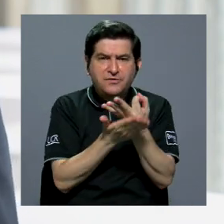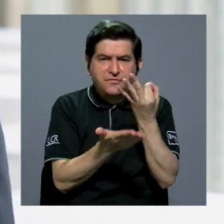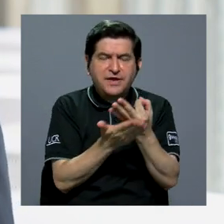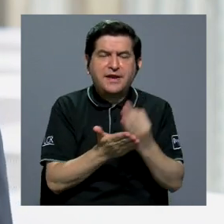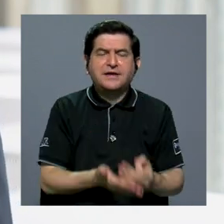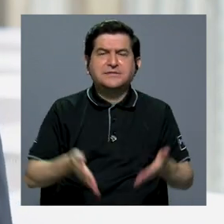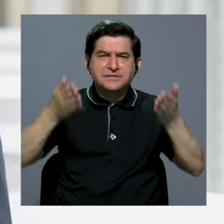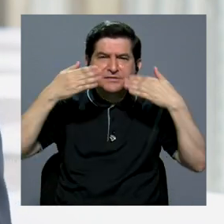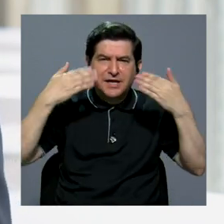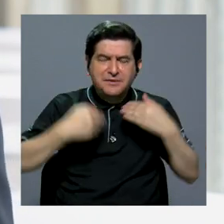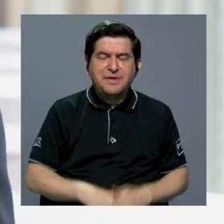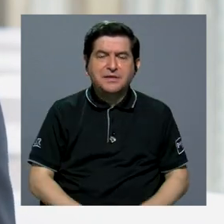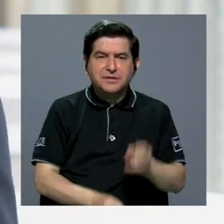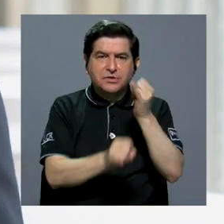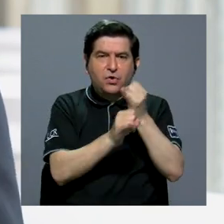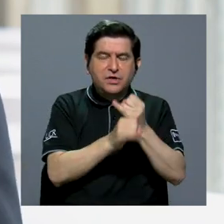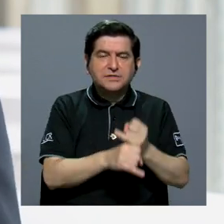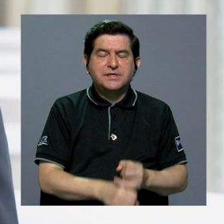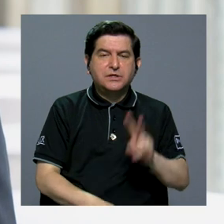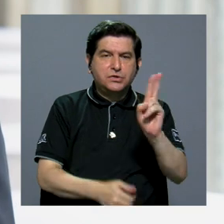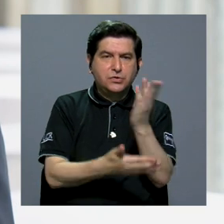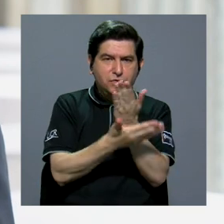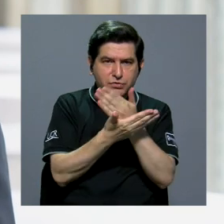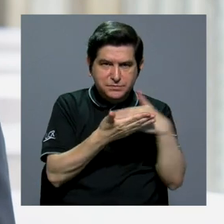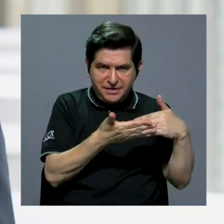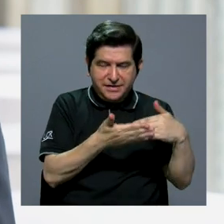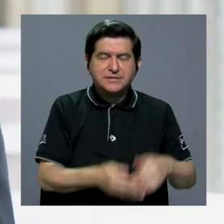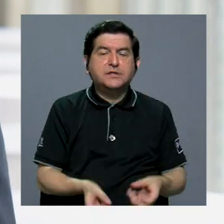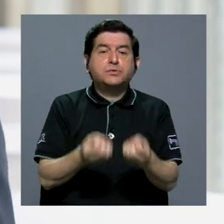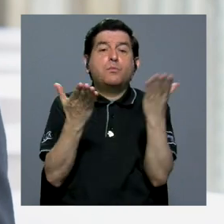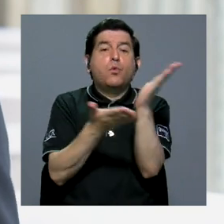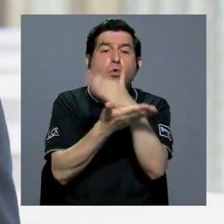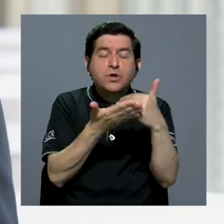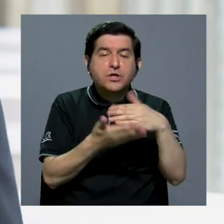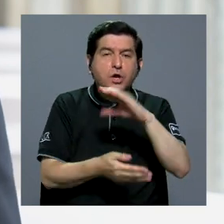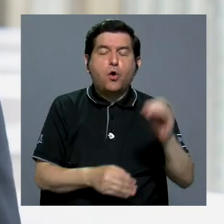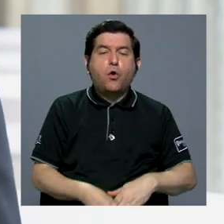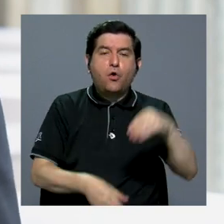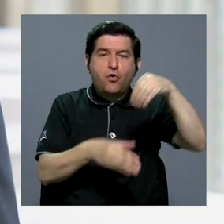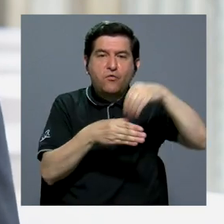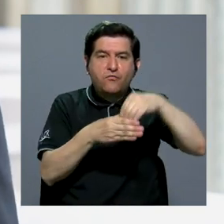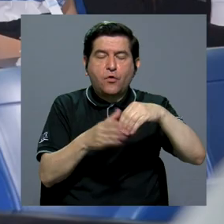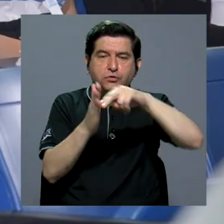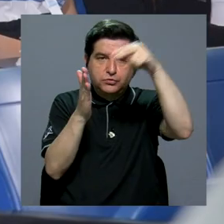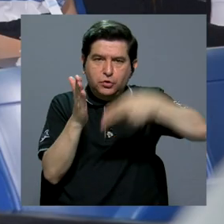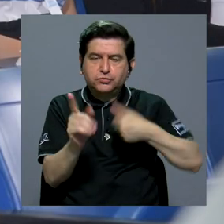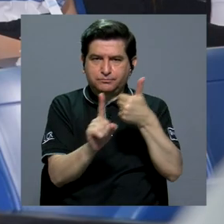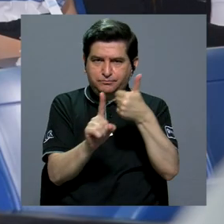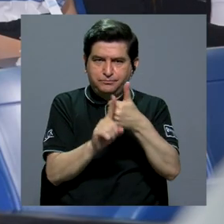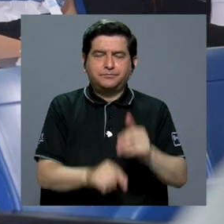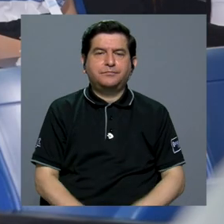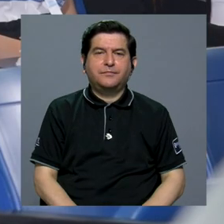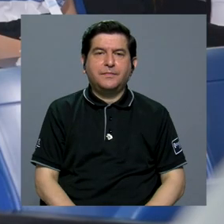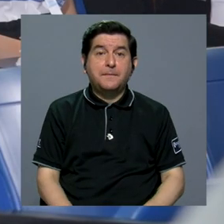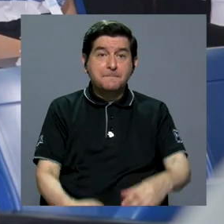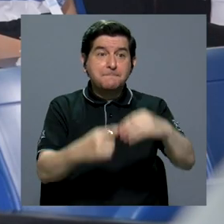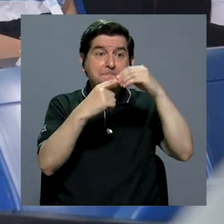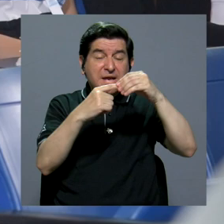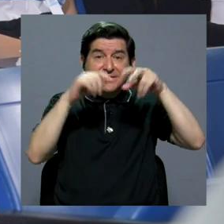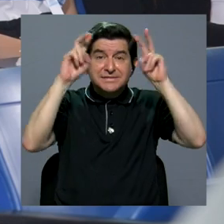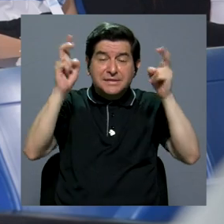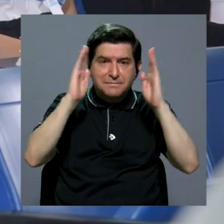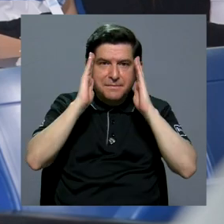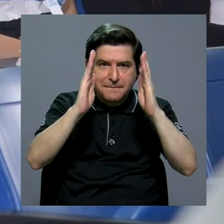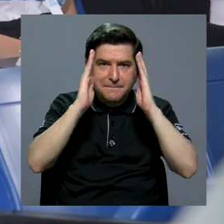climático, ya sea de entidades bilaterales, de entidades multilaterales o inclusive fondos de la convención. Entre los principales